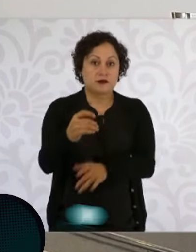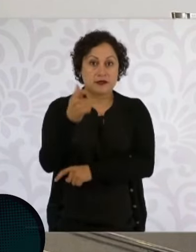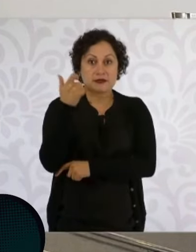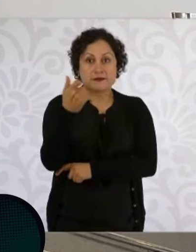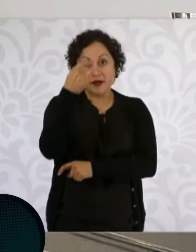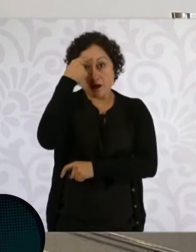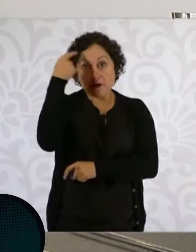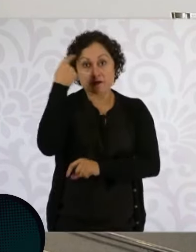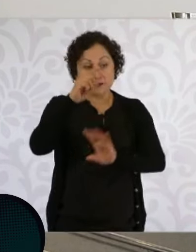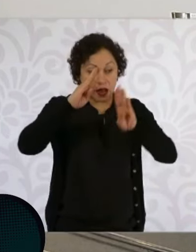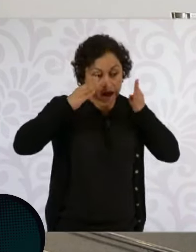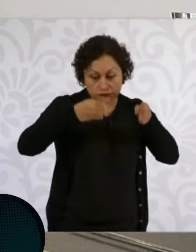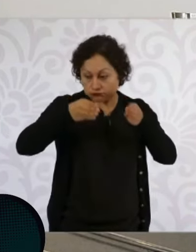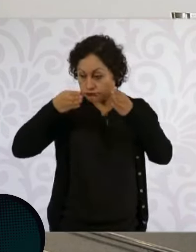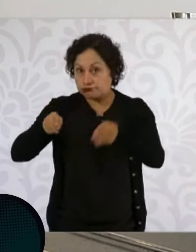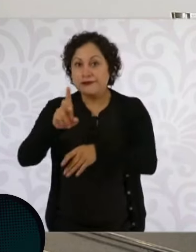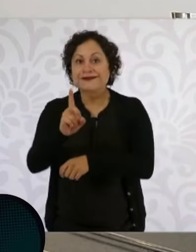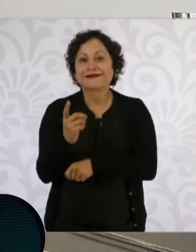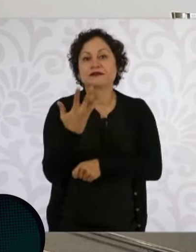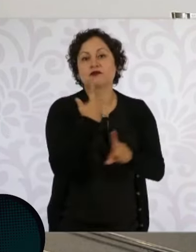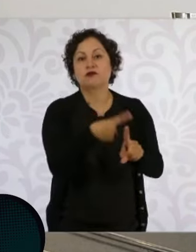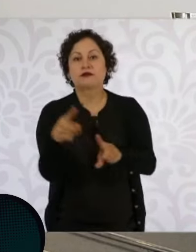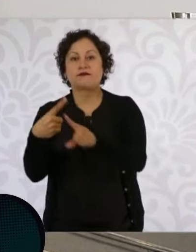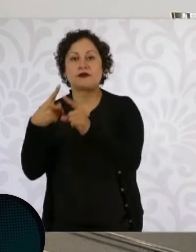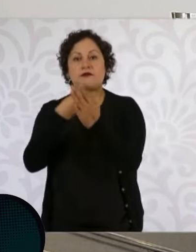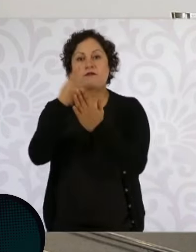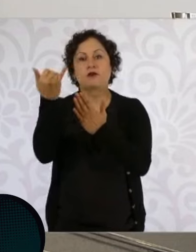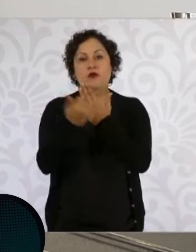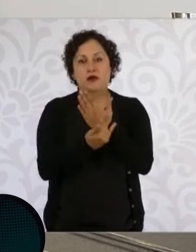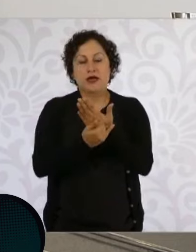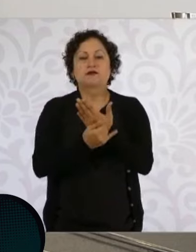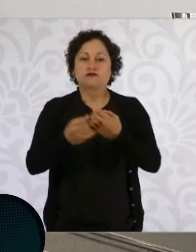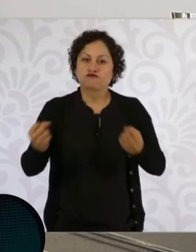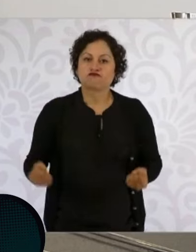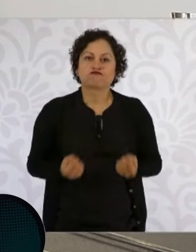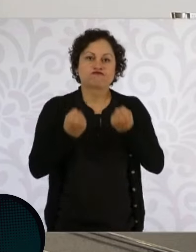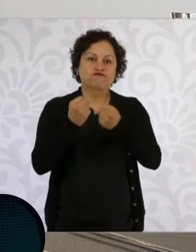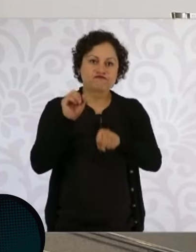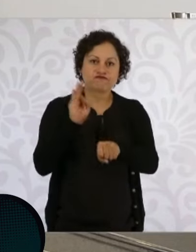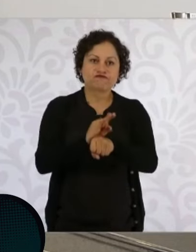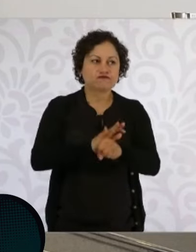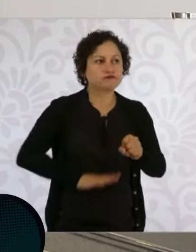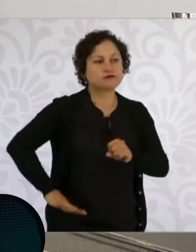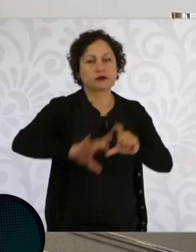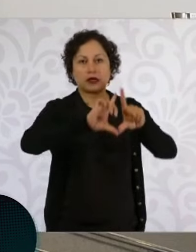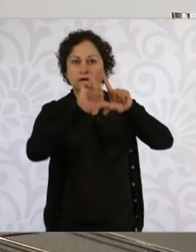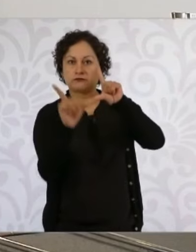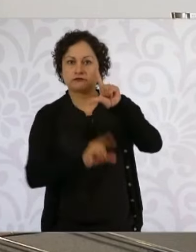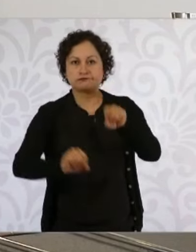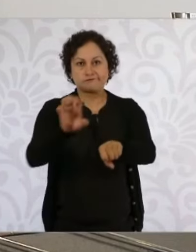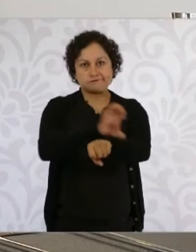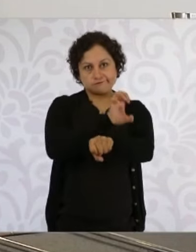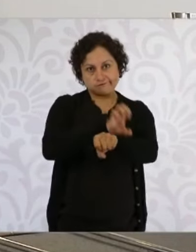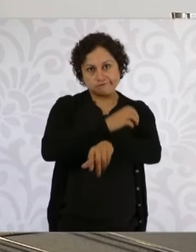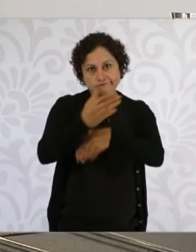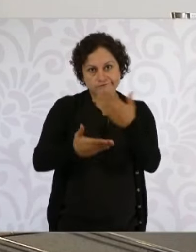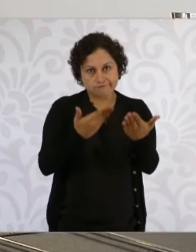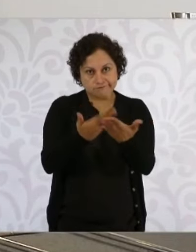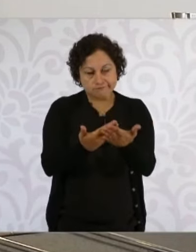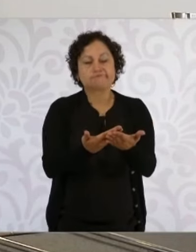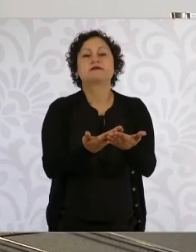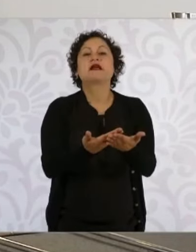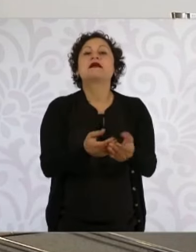proyectos que fortalecieron la generación de energía, tanto para los hogares como para las empresas, 60 proyectos de